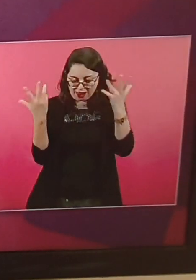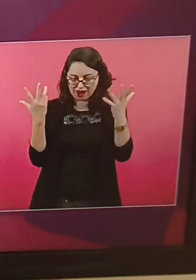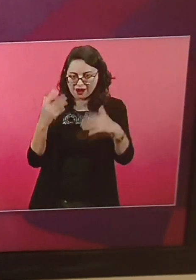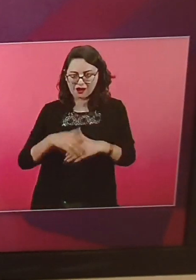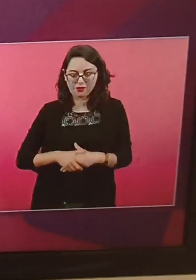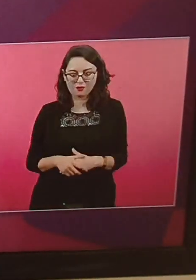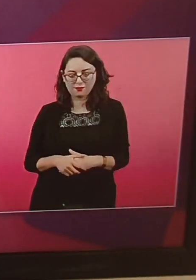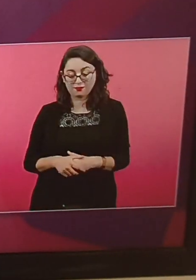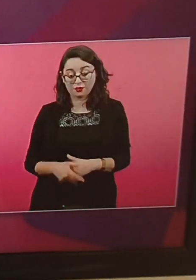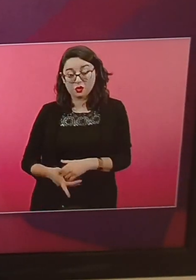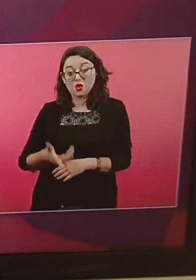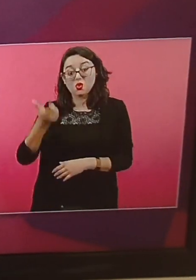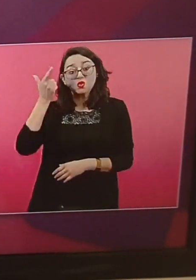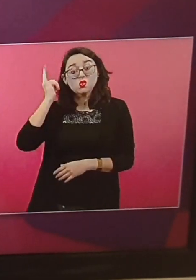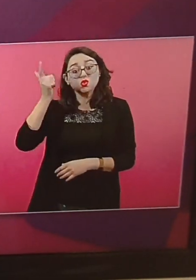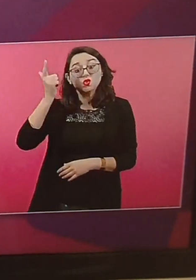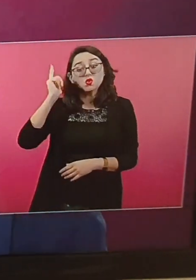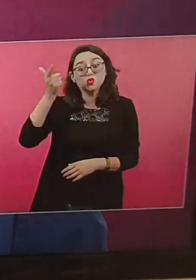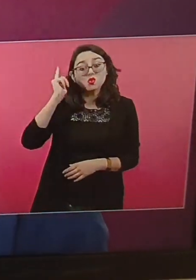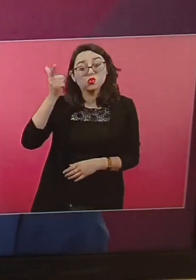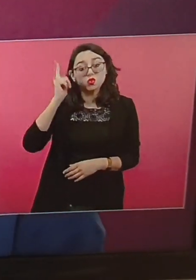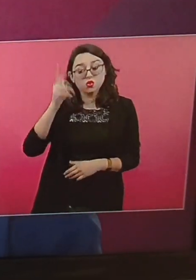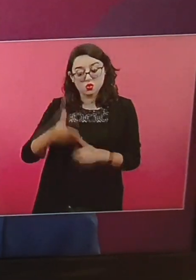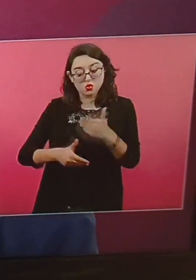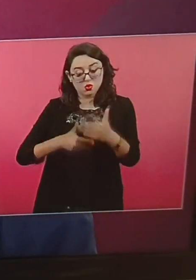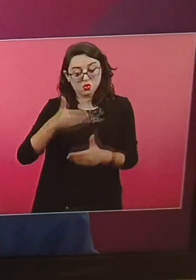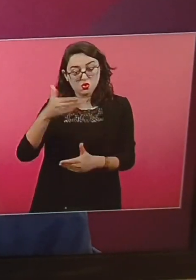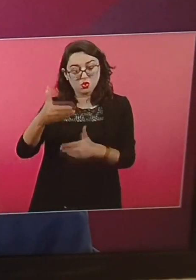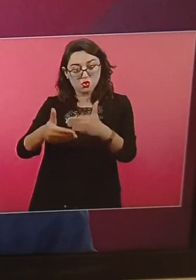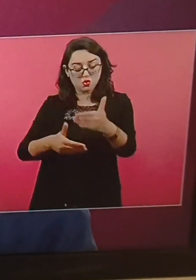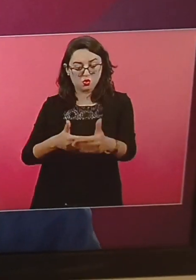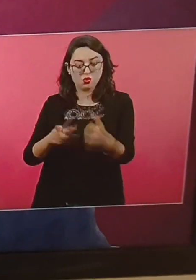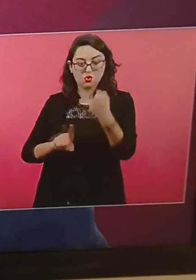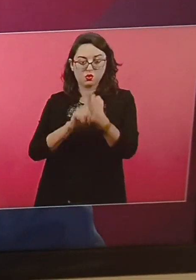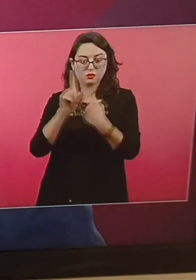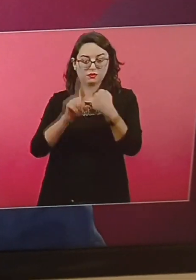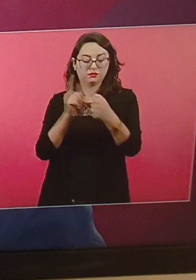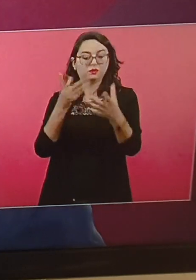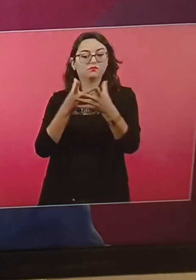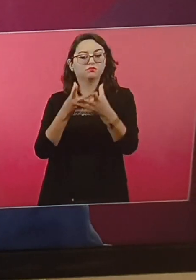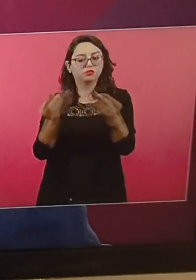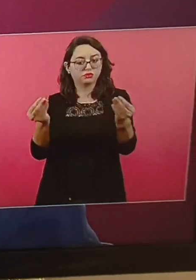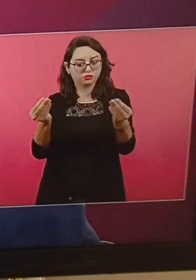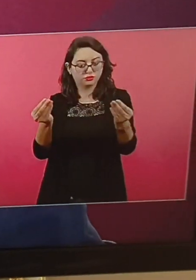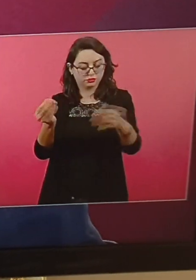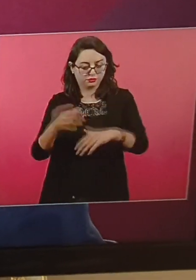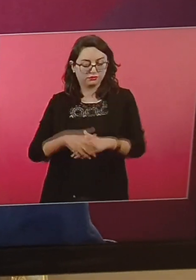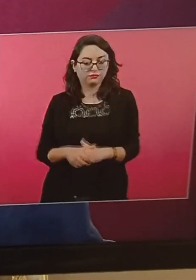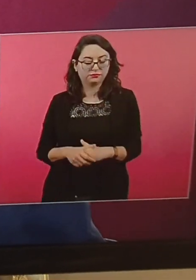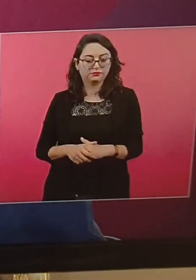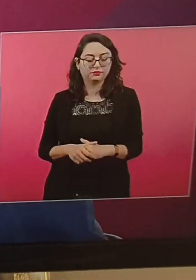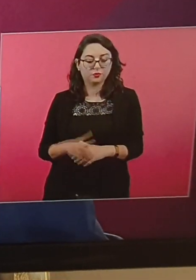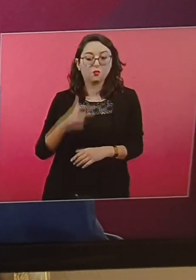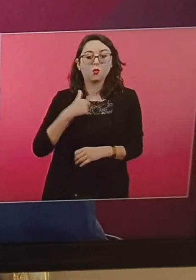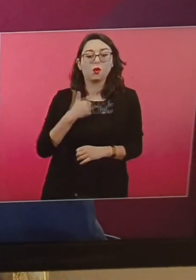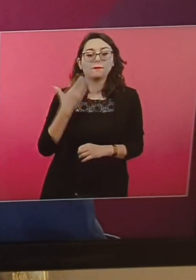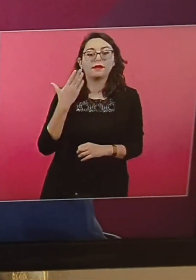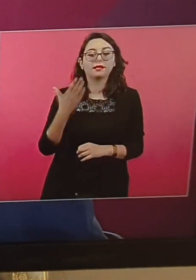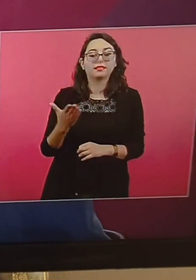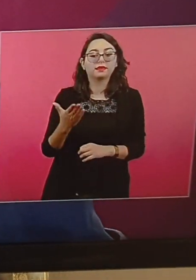Este... Ojalá... Y se resuelva. Y le voy a pedir